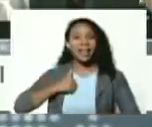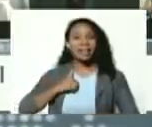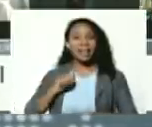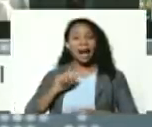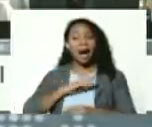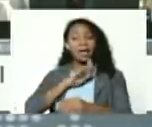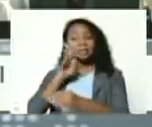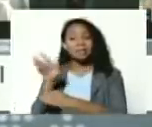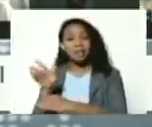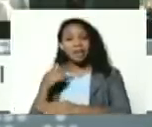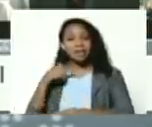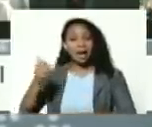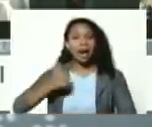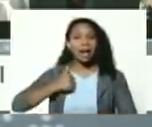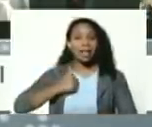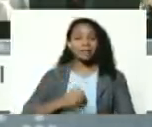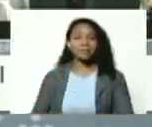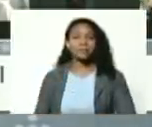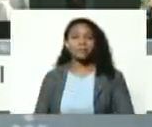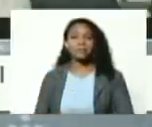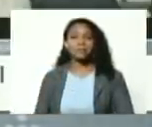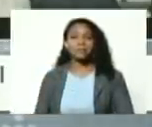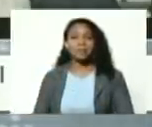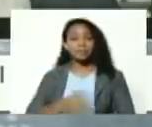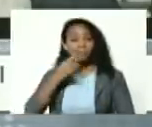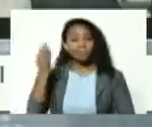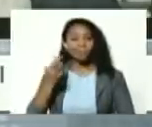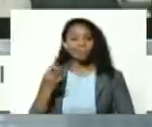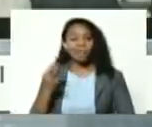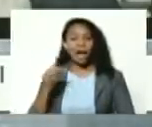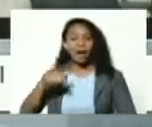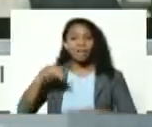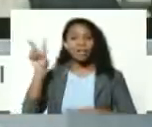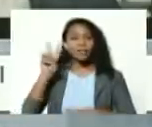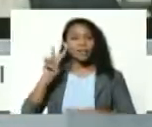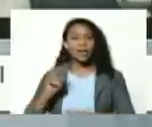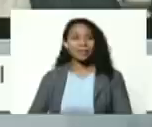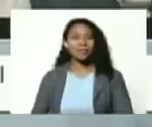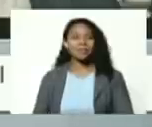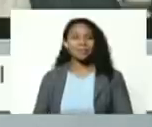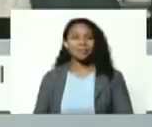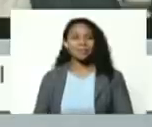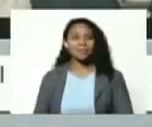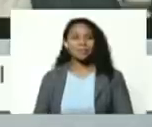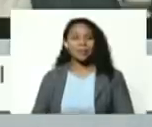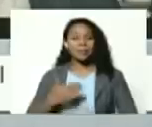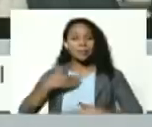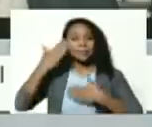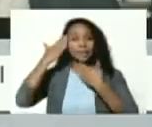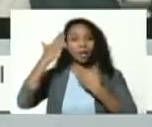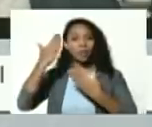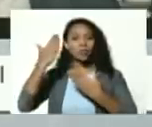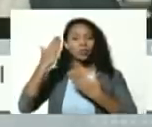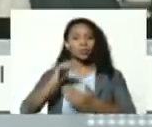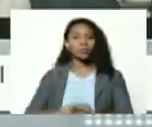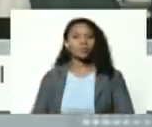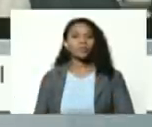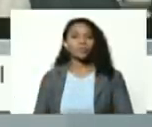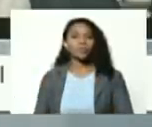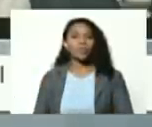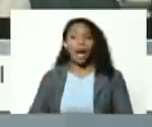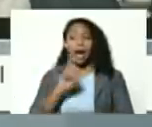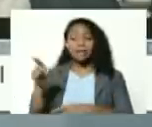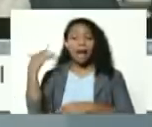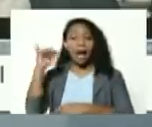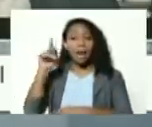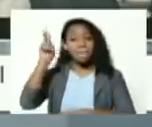Canadá ¿verdad? en Venezuela por lo menos mi saludo a Canadá allá está